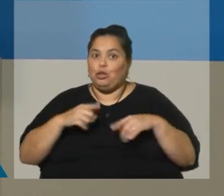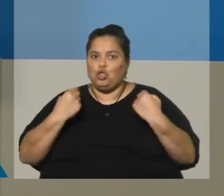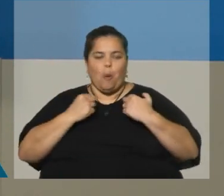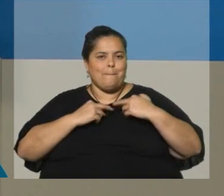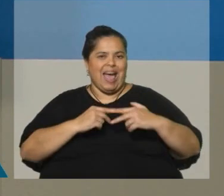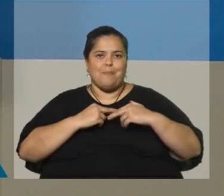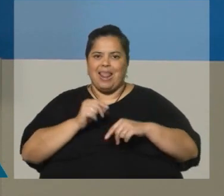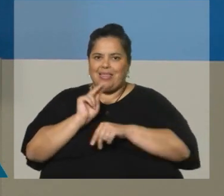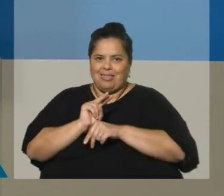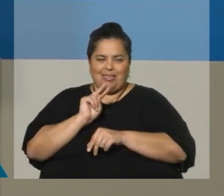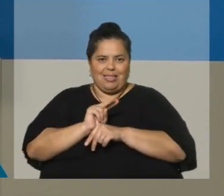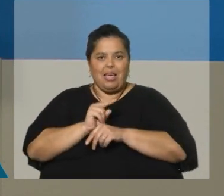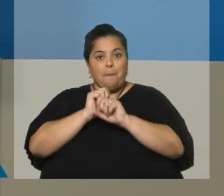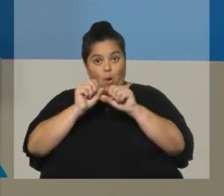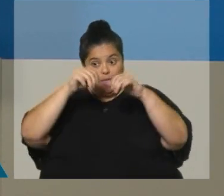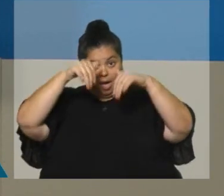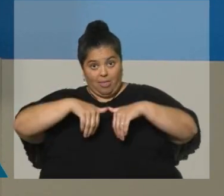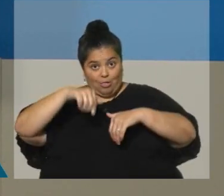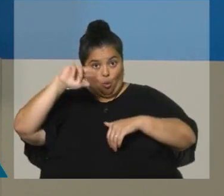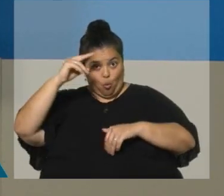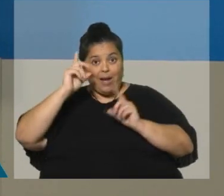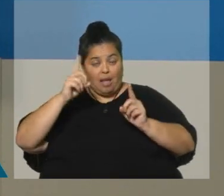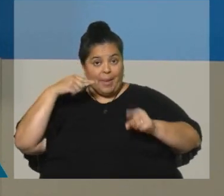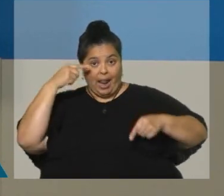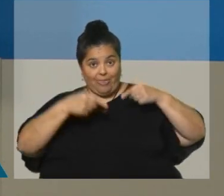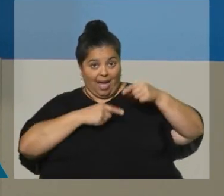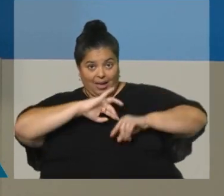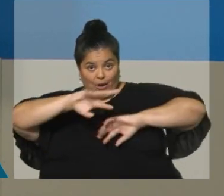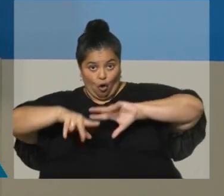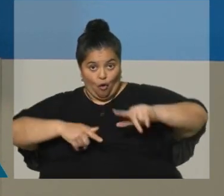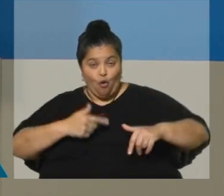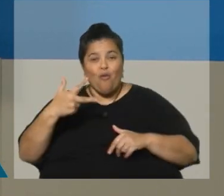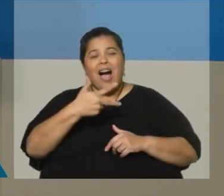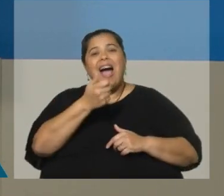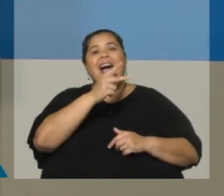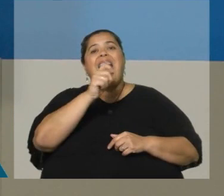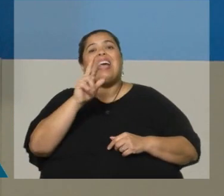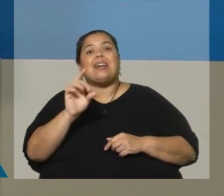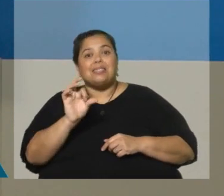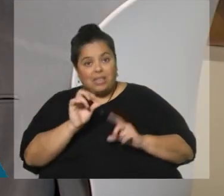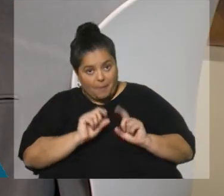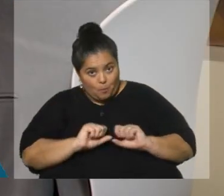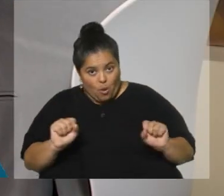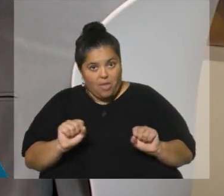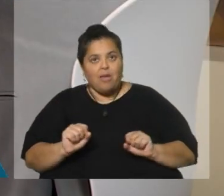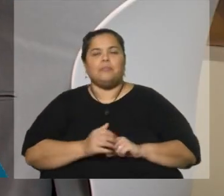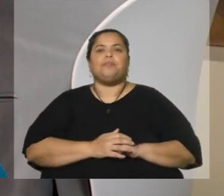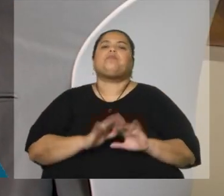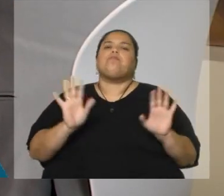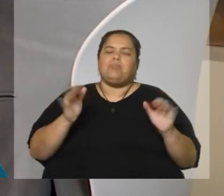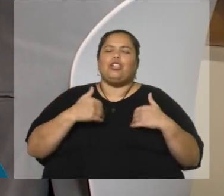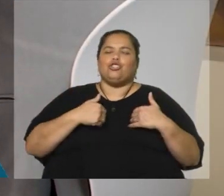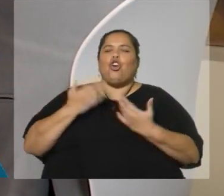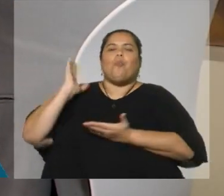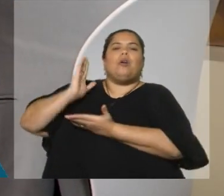Hemos hecho, por Pero puede haber ataques de hackers desde Uruguay. Puede haber ataques desde Uruguay. han hecho, digamos... Igual están cerrando la frontera, digamos, para